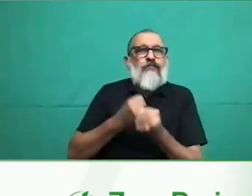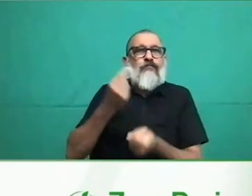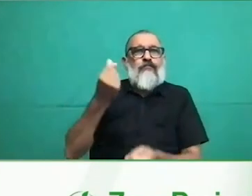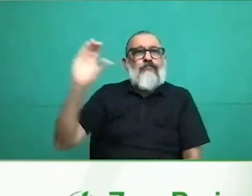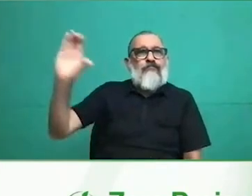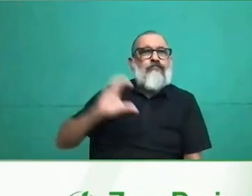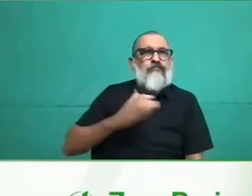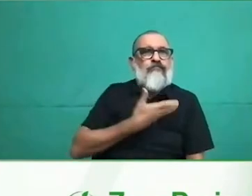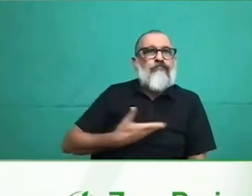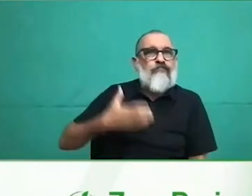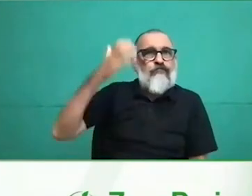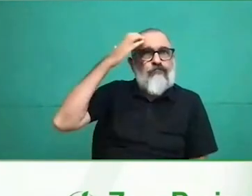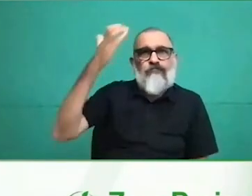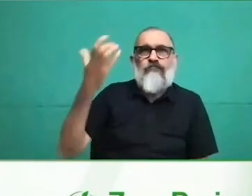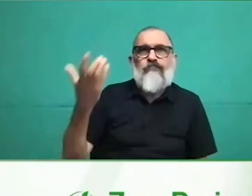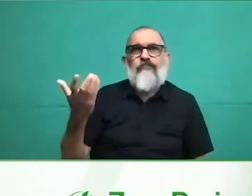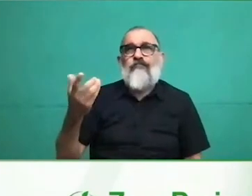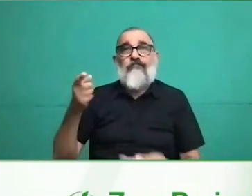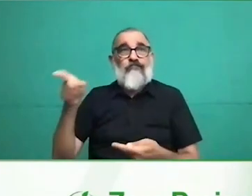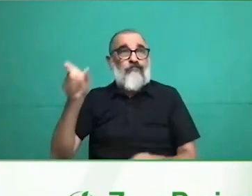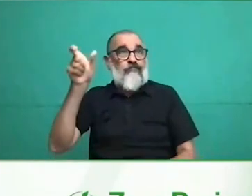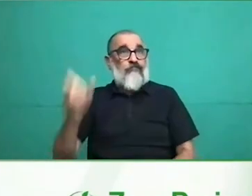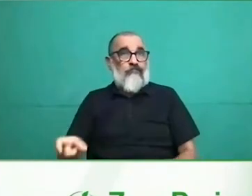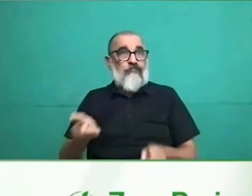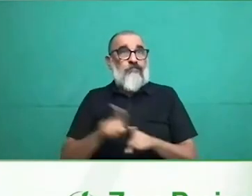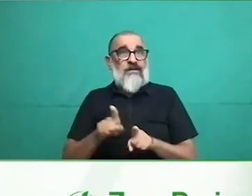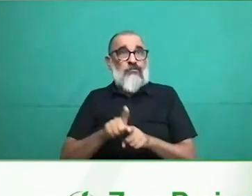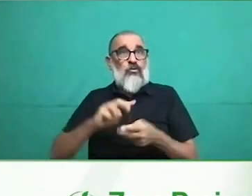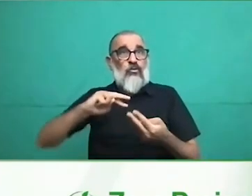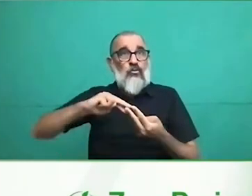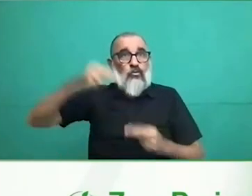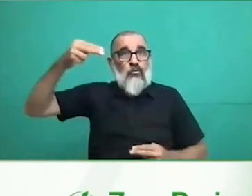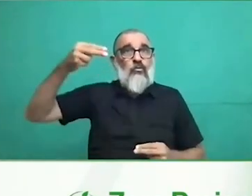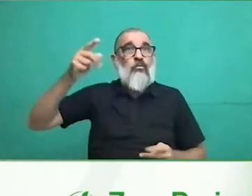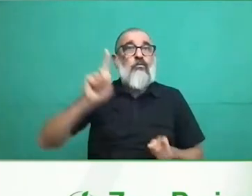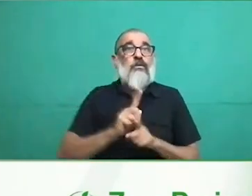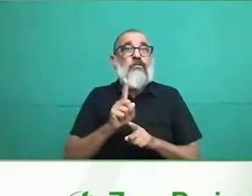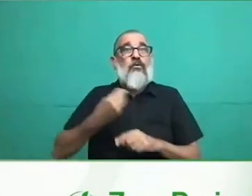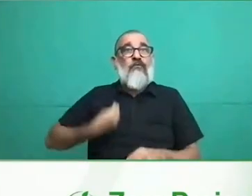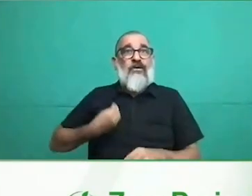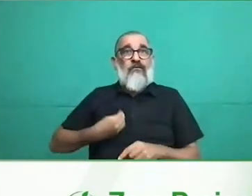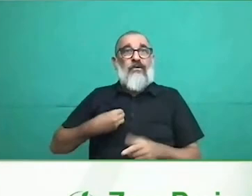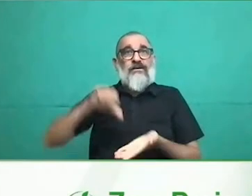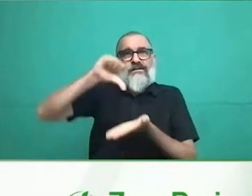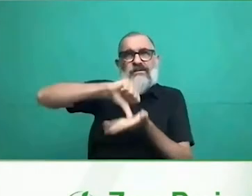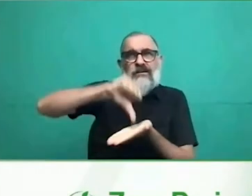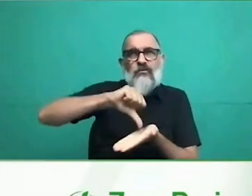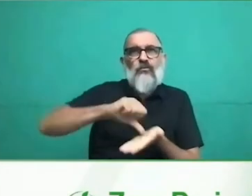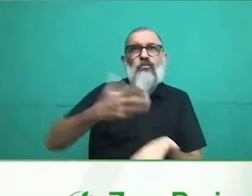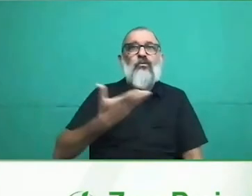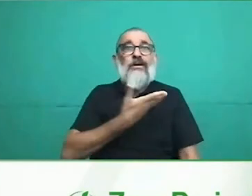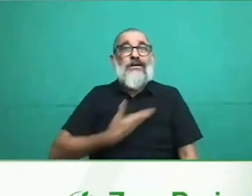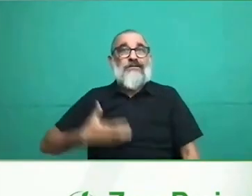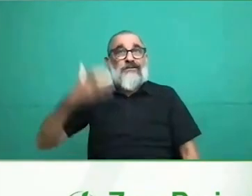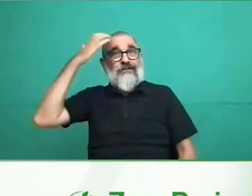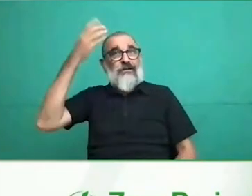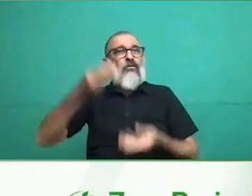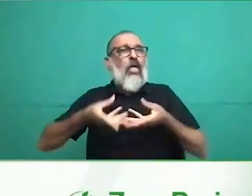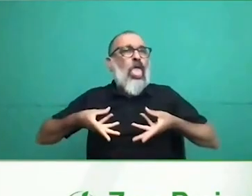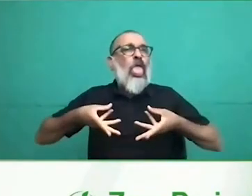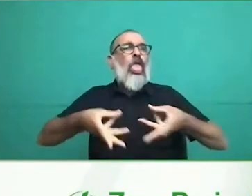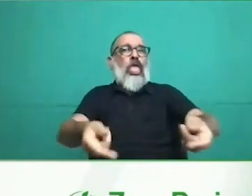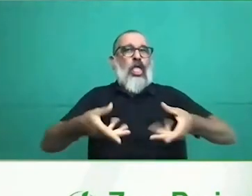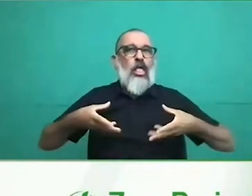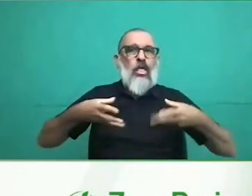estar aquí para poder conectar mejor con gente del conjunto de Latinoamérica, donde los avances son prometedores en muchos